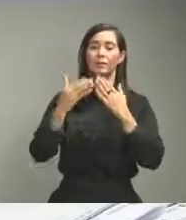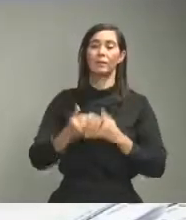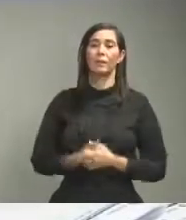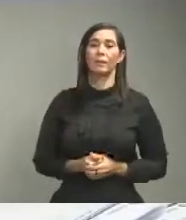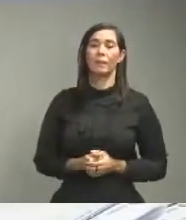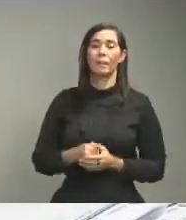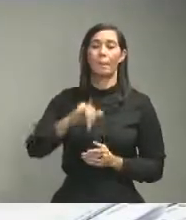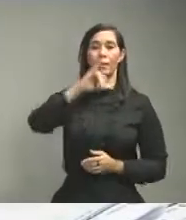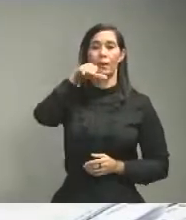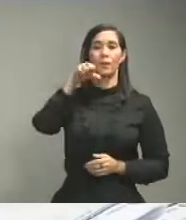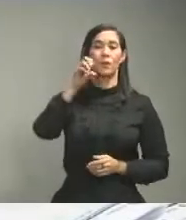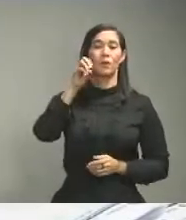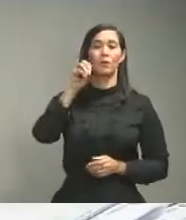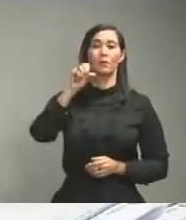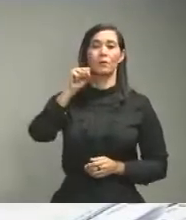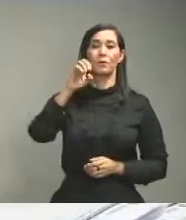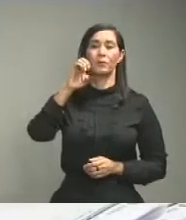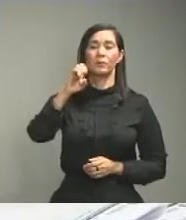pasamos a José Zavala